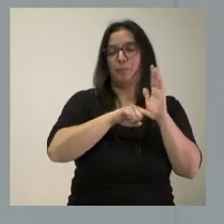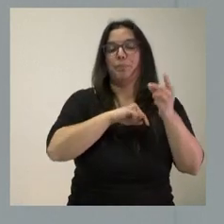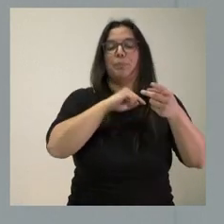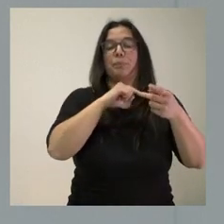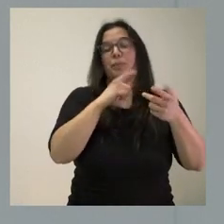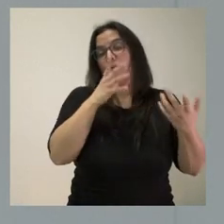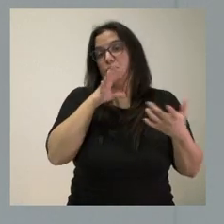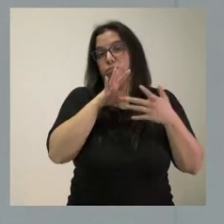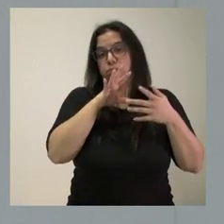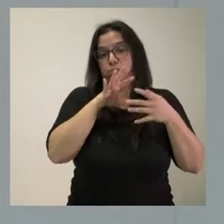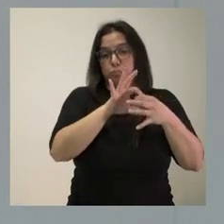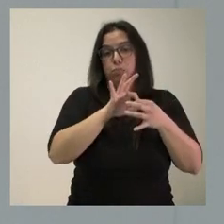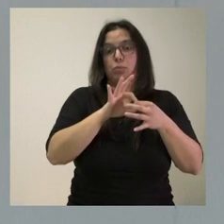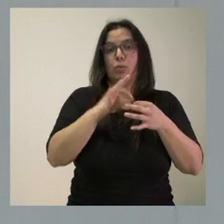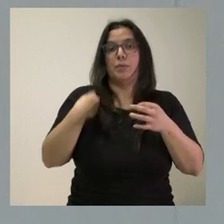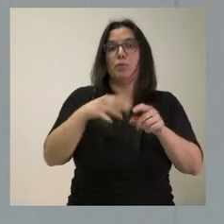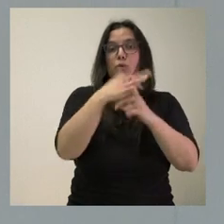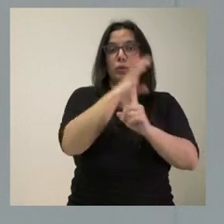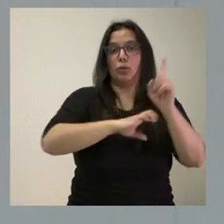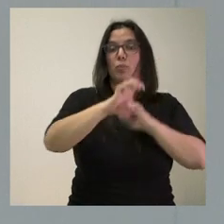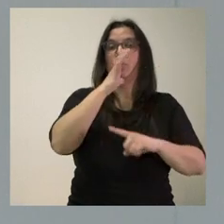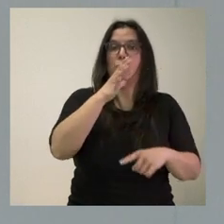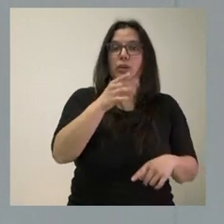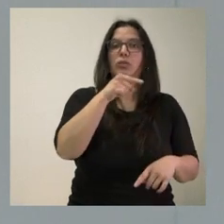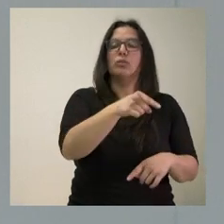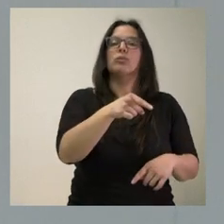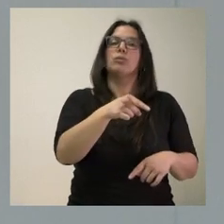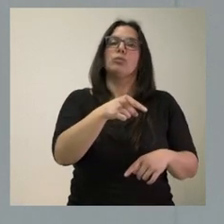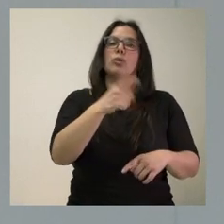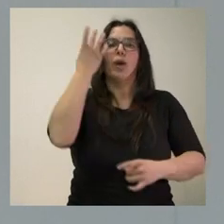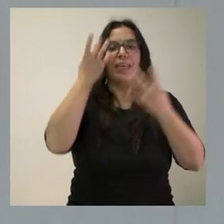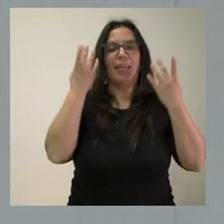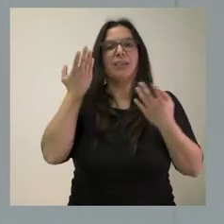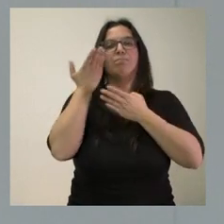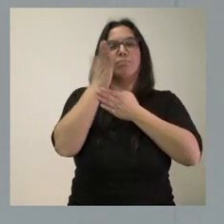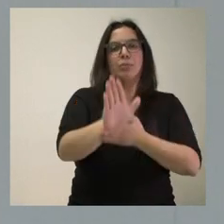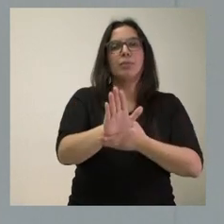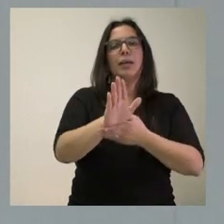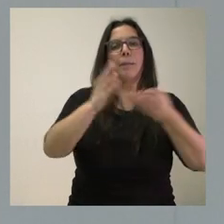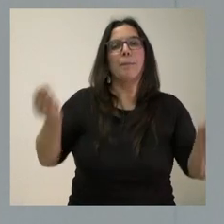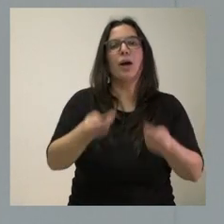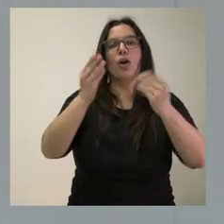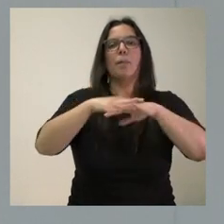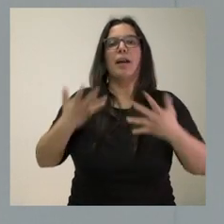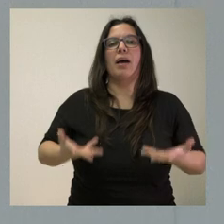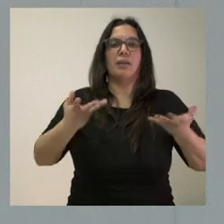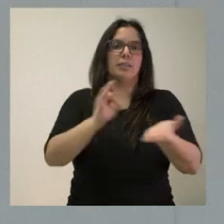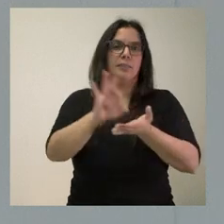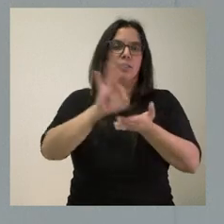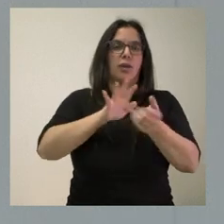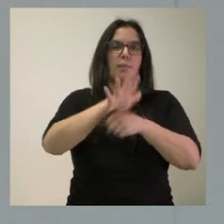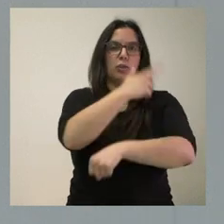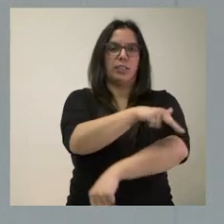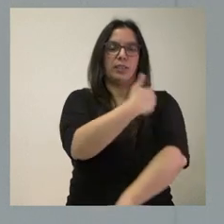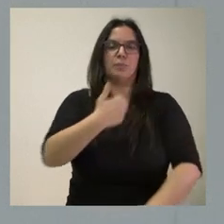por tanto, en relación con este contexto es en el que formulamos estas iniciativas y esta mejora en las prestaciones en el ámbito sanitario.